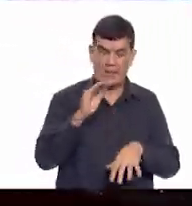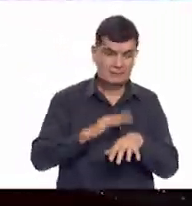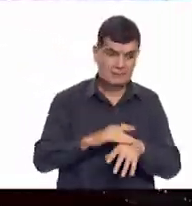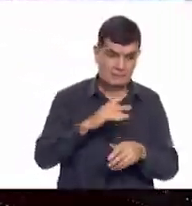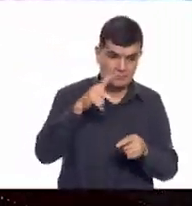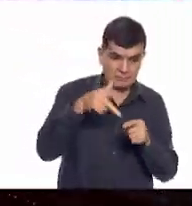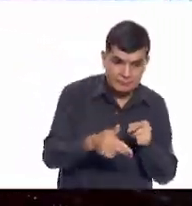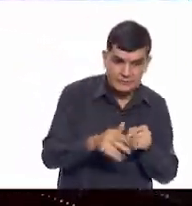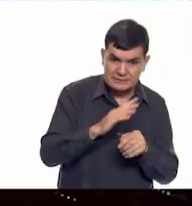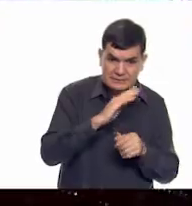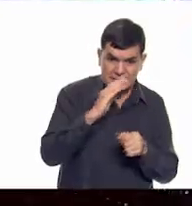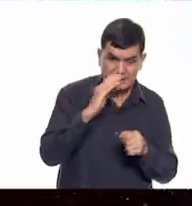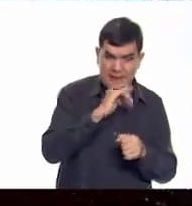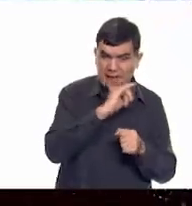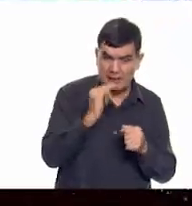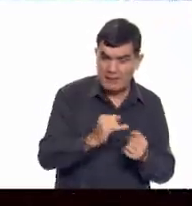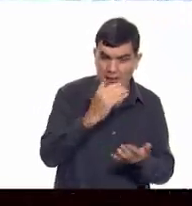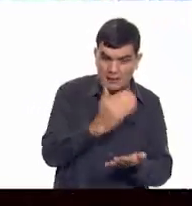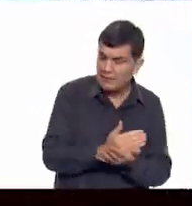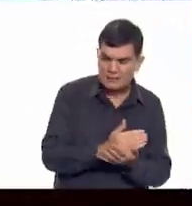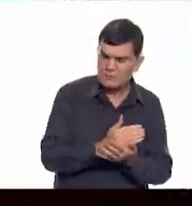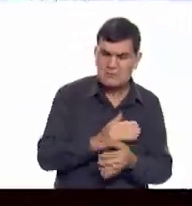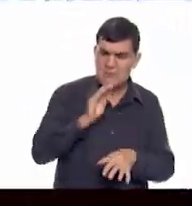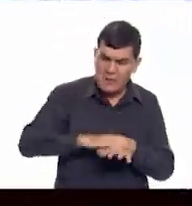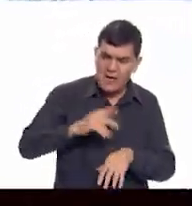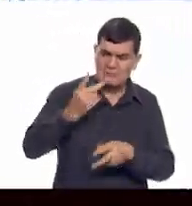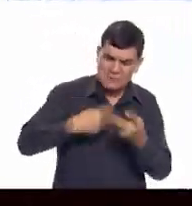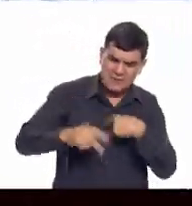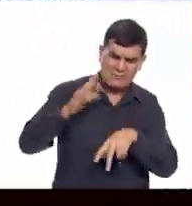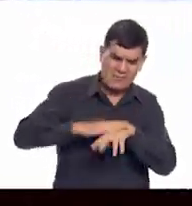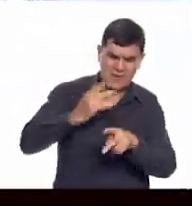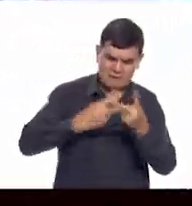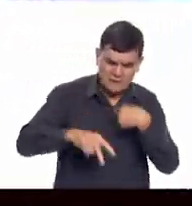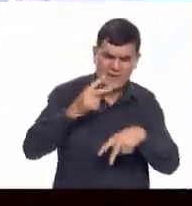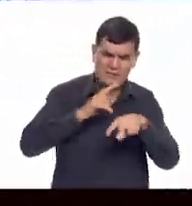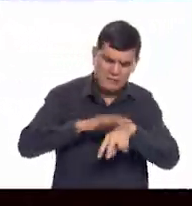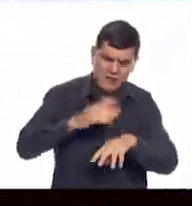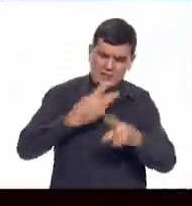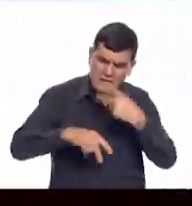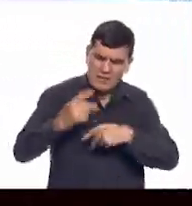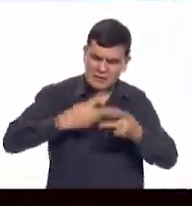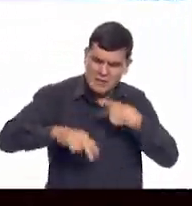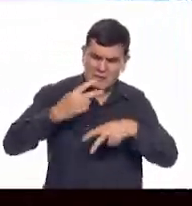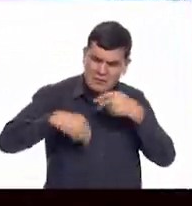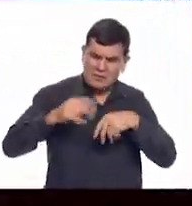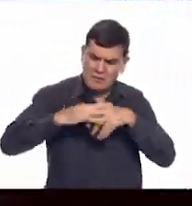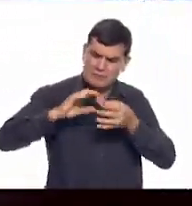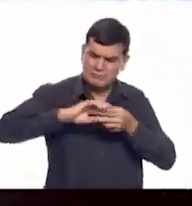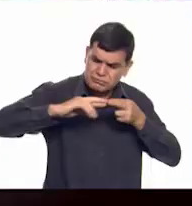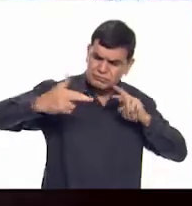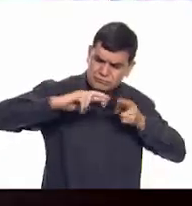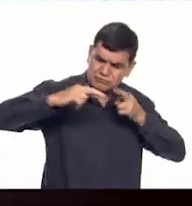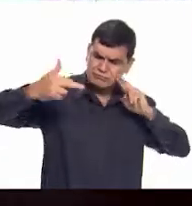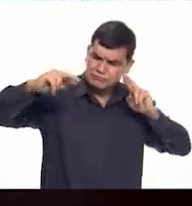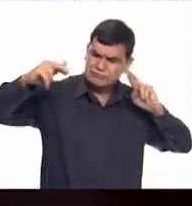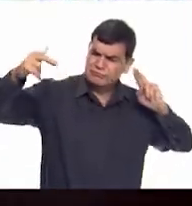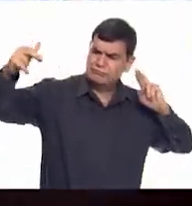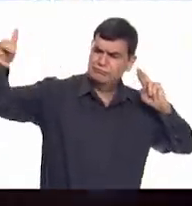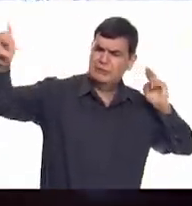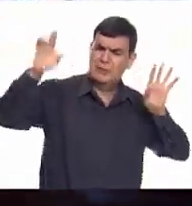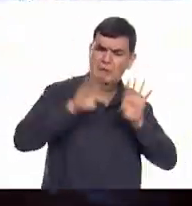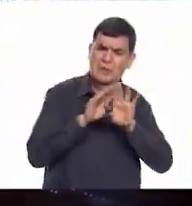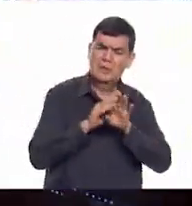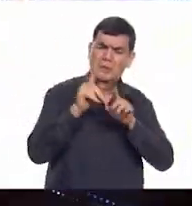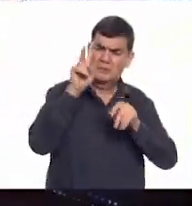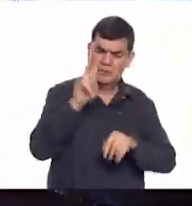tejerlos. Se van uniendo unos a otros y a otros y a personas y todo eso. Exactamente, es sorprendente cómo